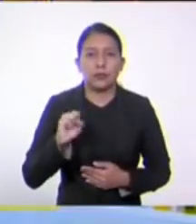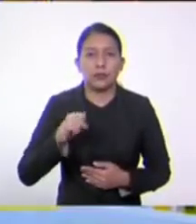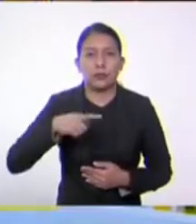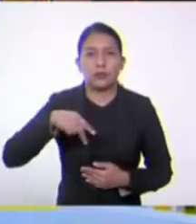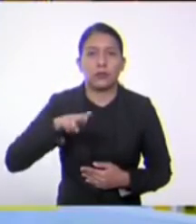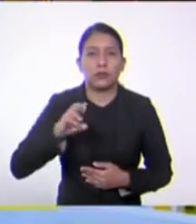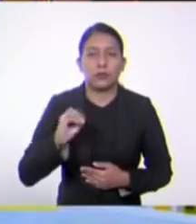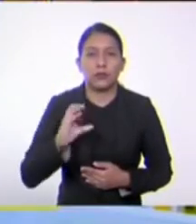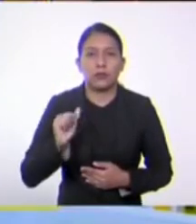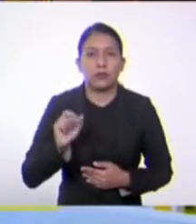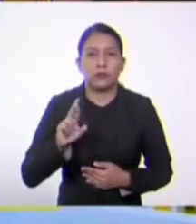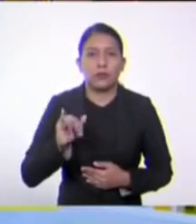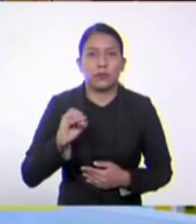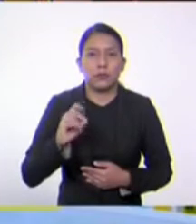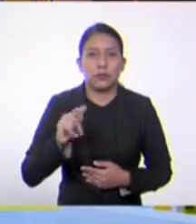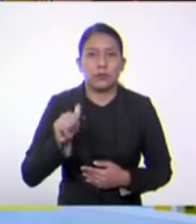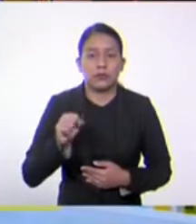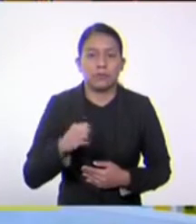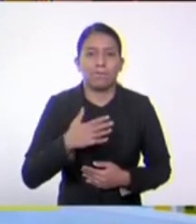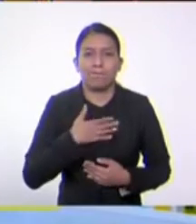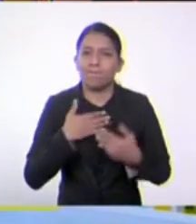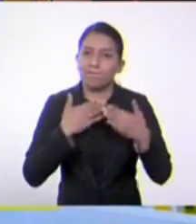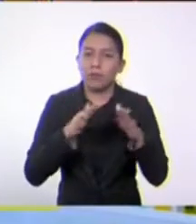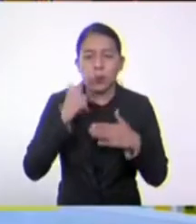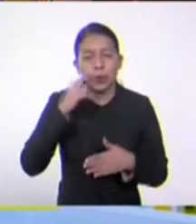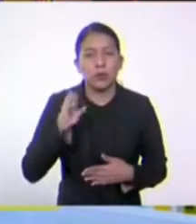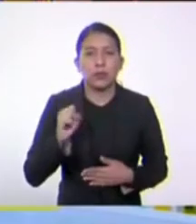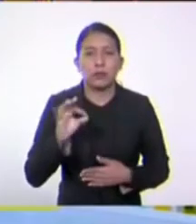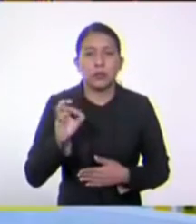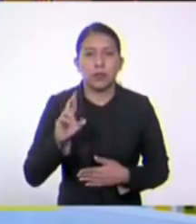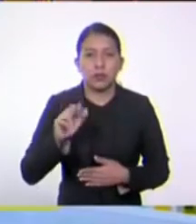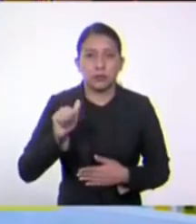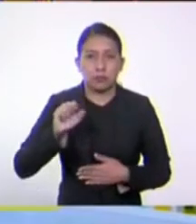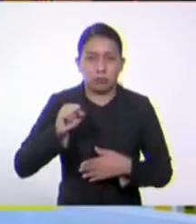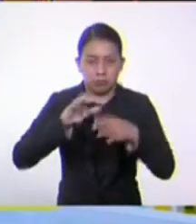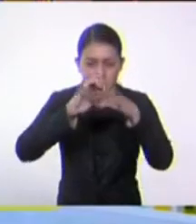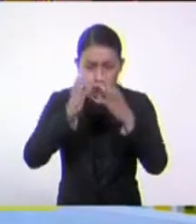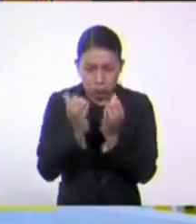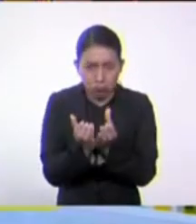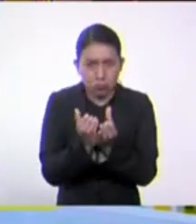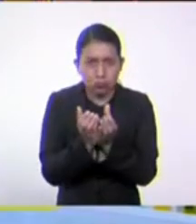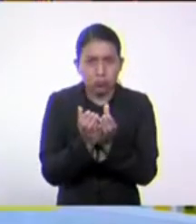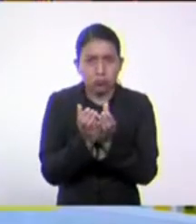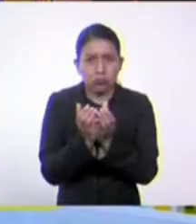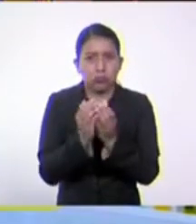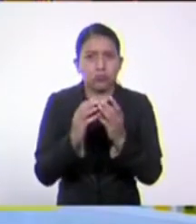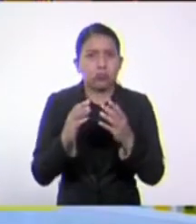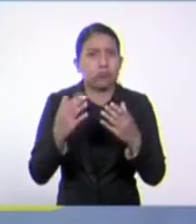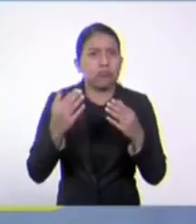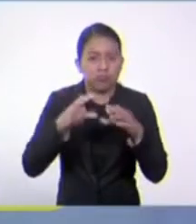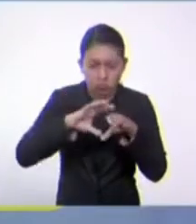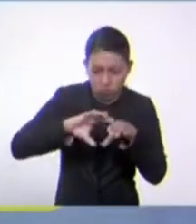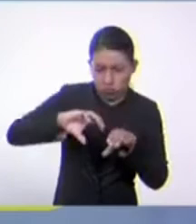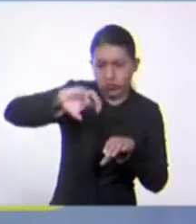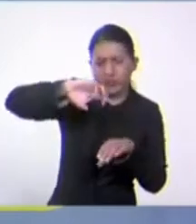contienen diversas formas como esféricas, vacilares, en forma de gota, etc. Y también